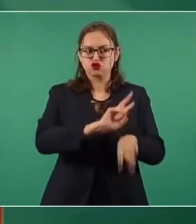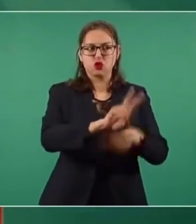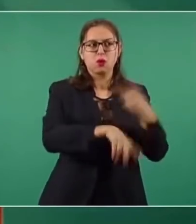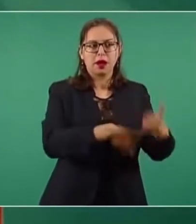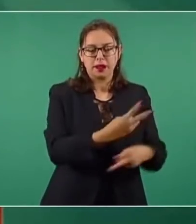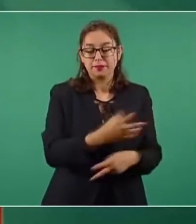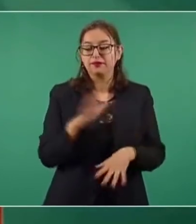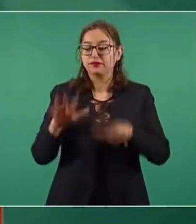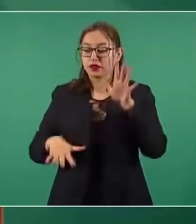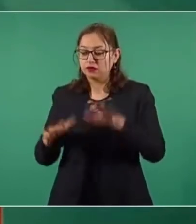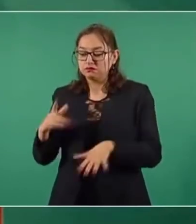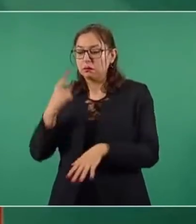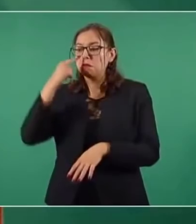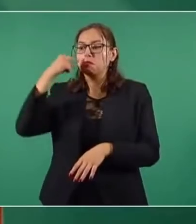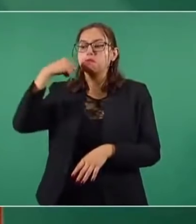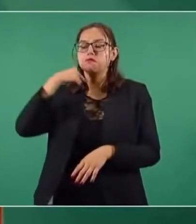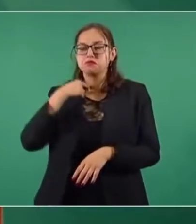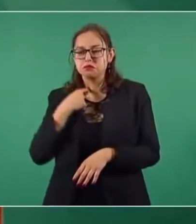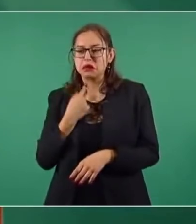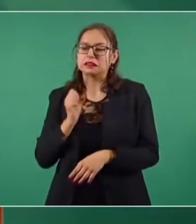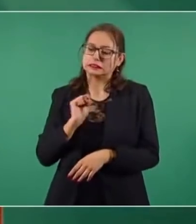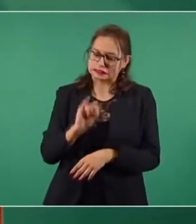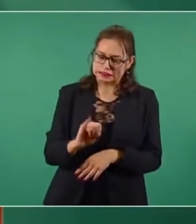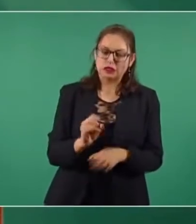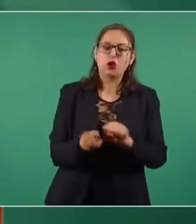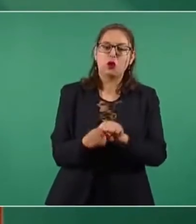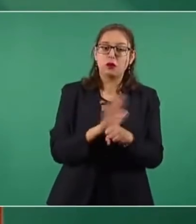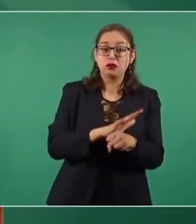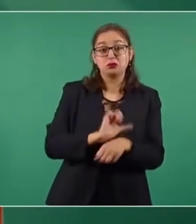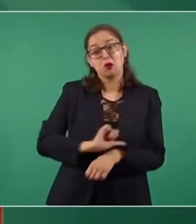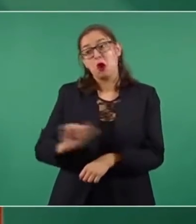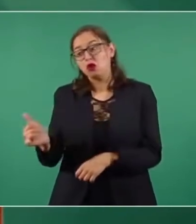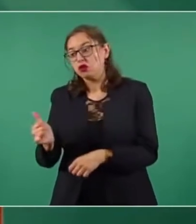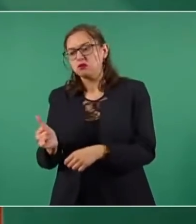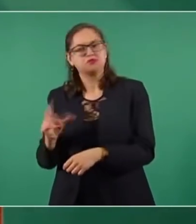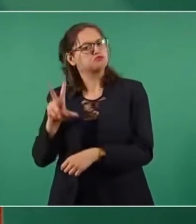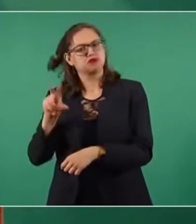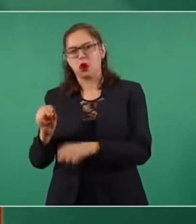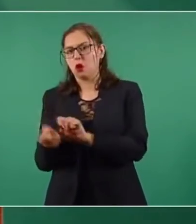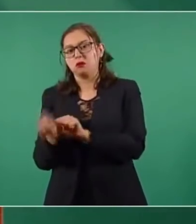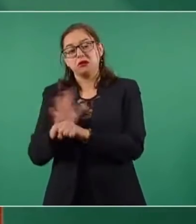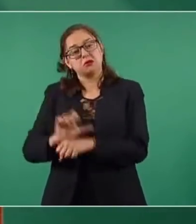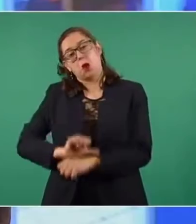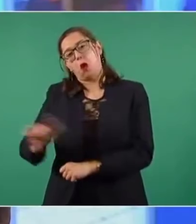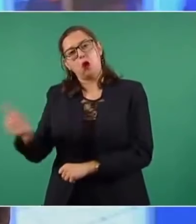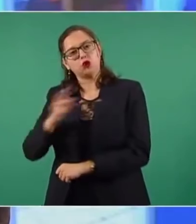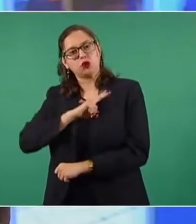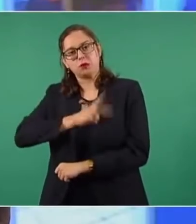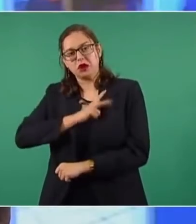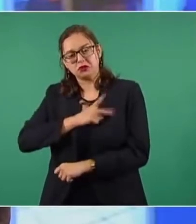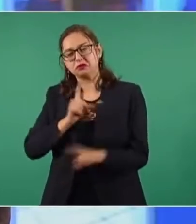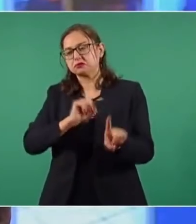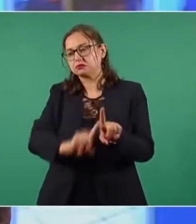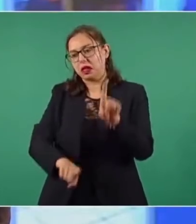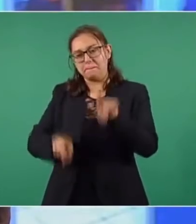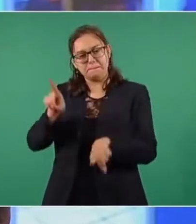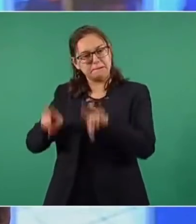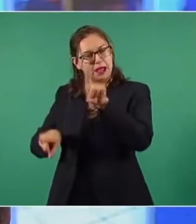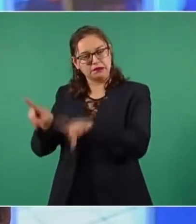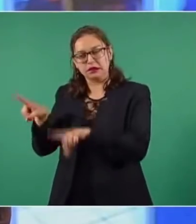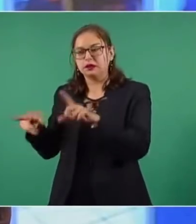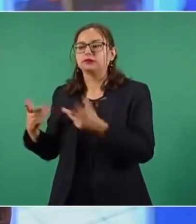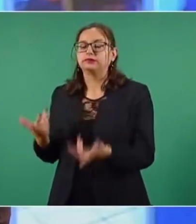algunos salen positivos, otros salen negativos y eso nos ayuda mucho a nosotros como tanto Secretaría de Salud como de Educación a tomar las medidas